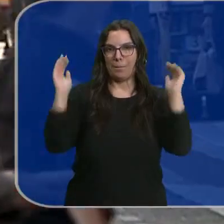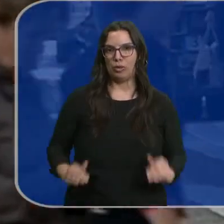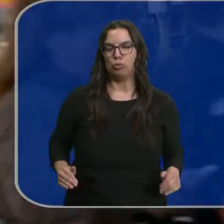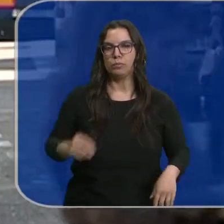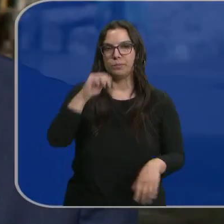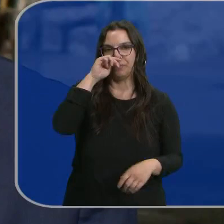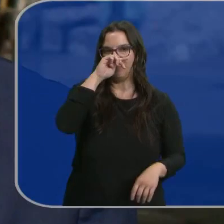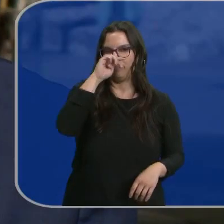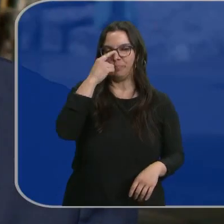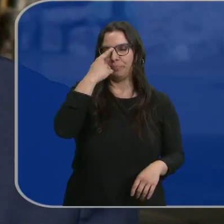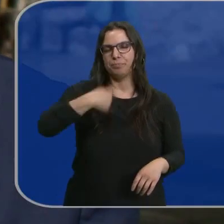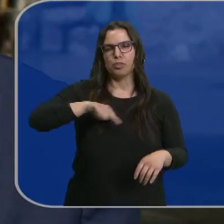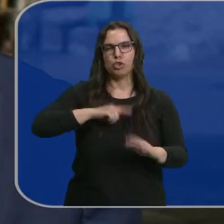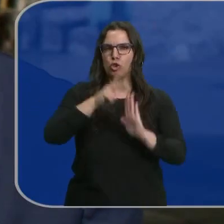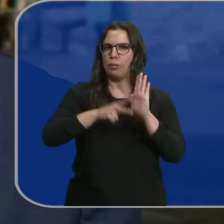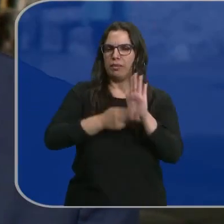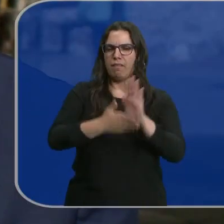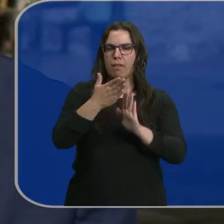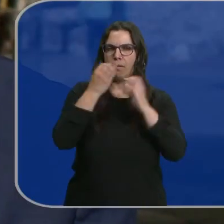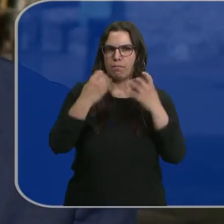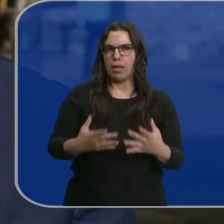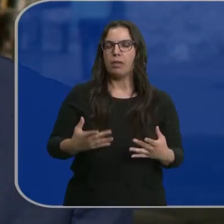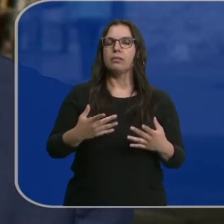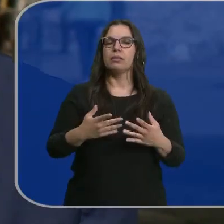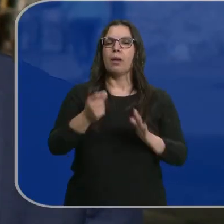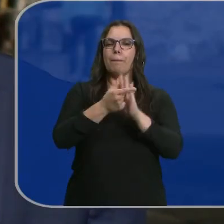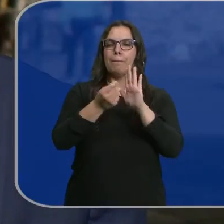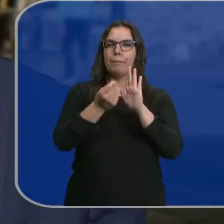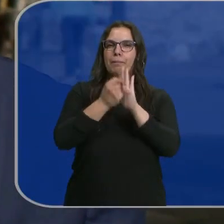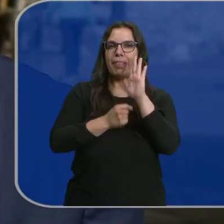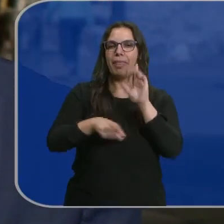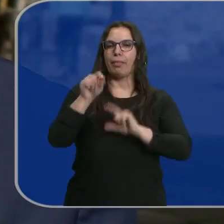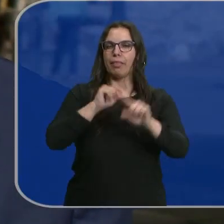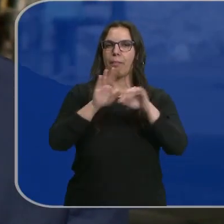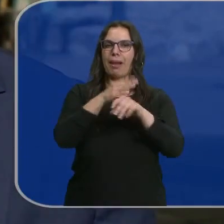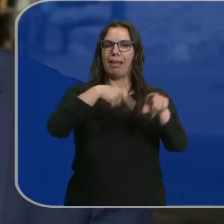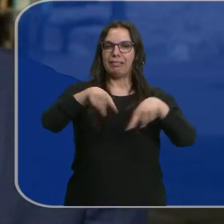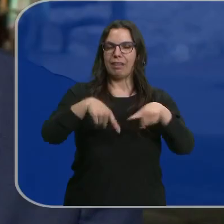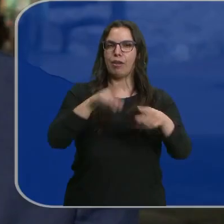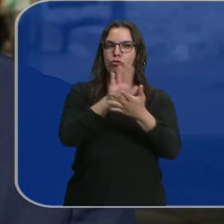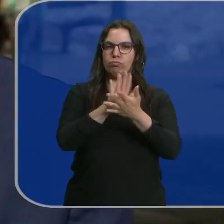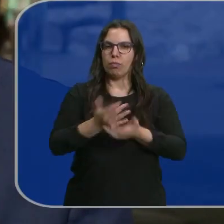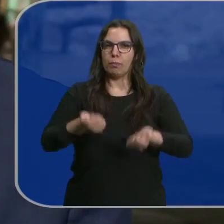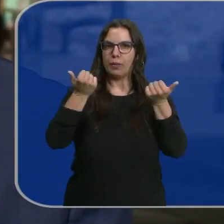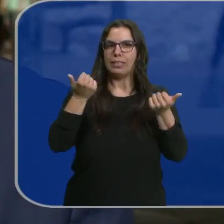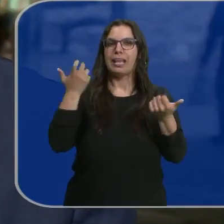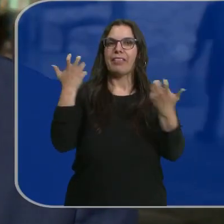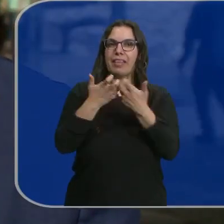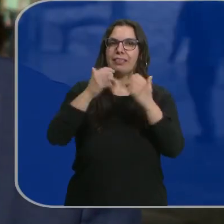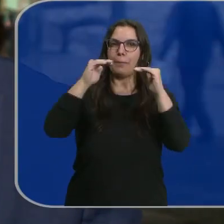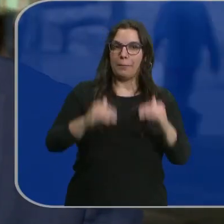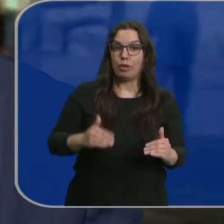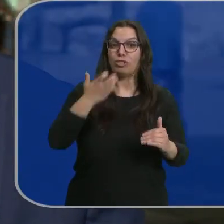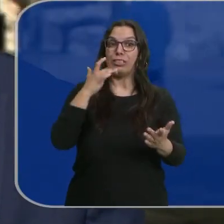Estamos en el camino correcto y las medidas que se están tomando de pacificación del tráfico ayudan a que haya menos accidentes y que la